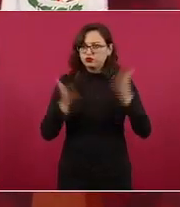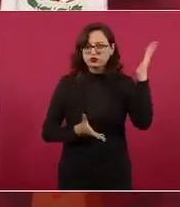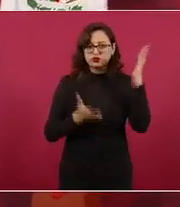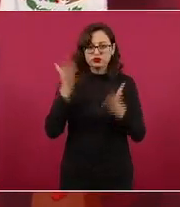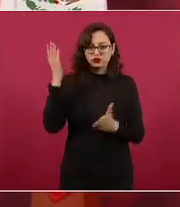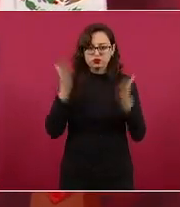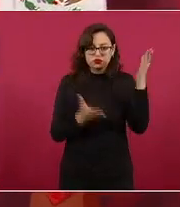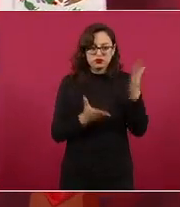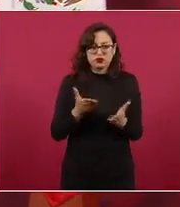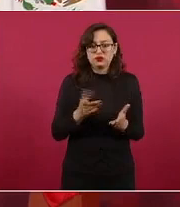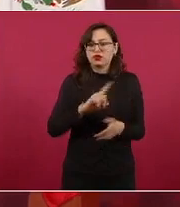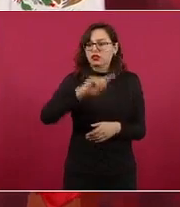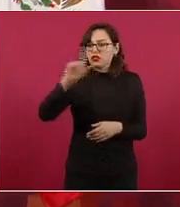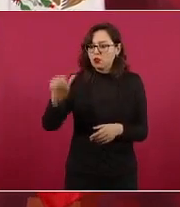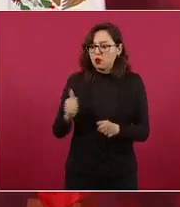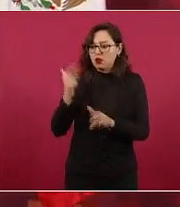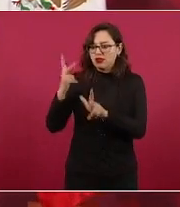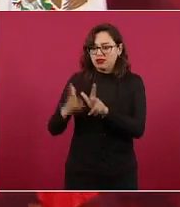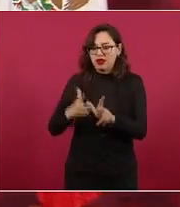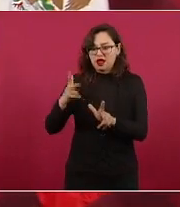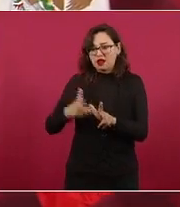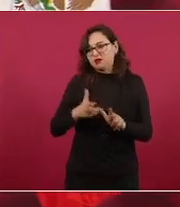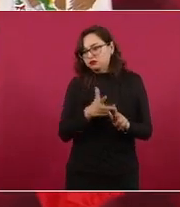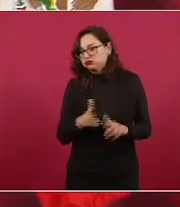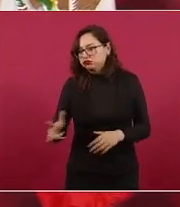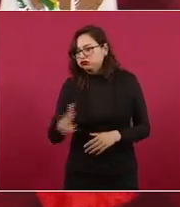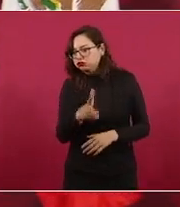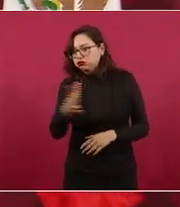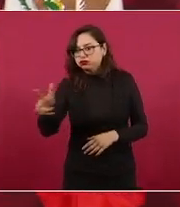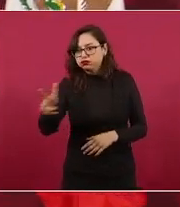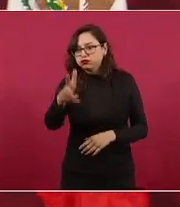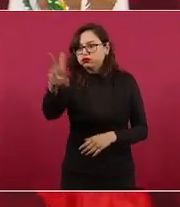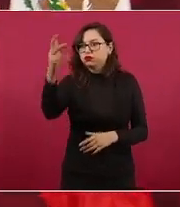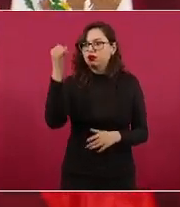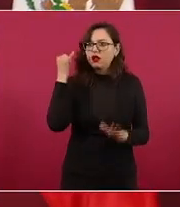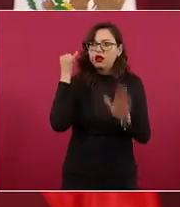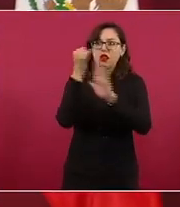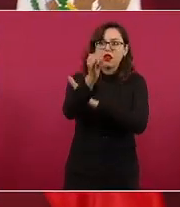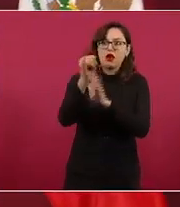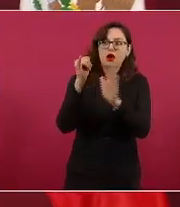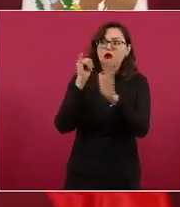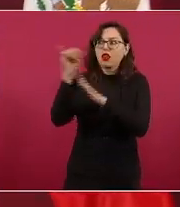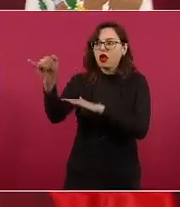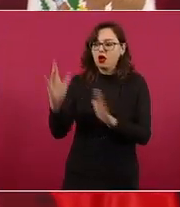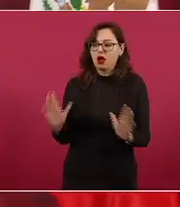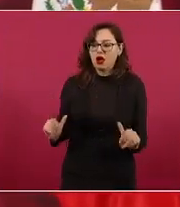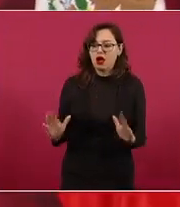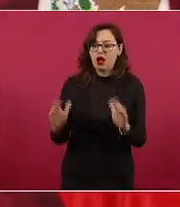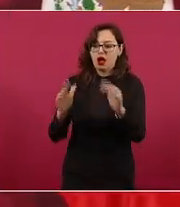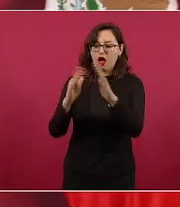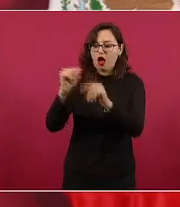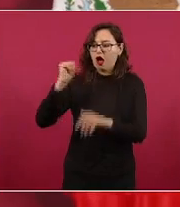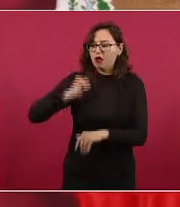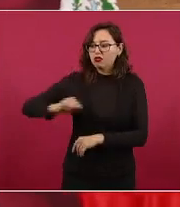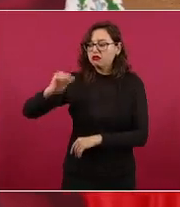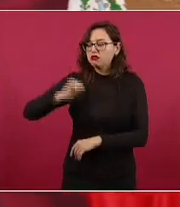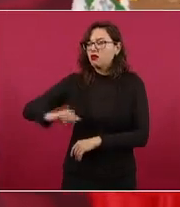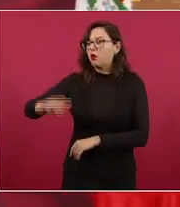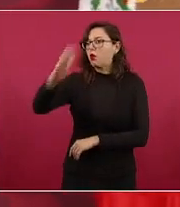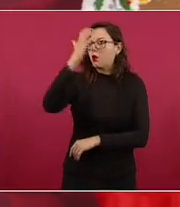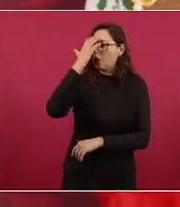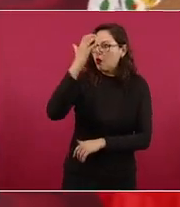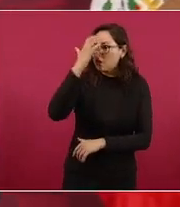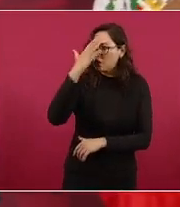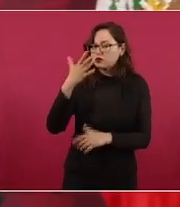internarse y conocer las zonas arqueológicas de la